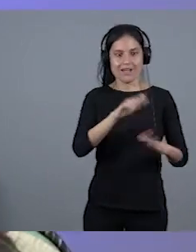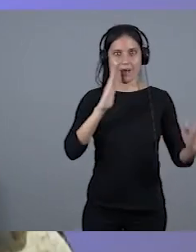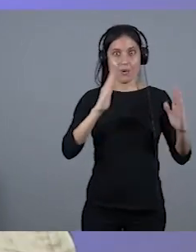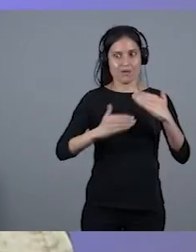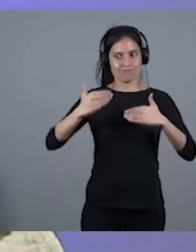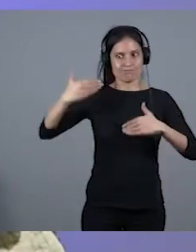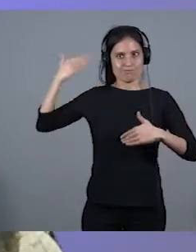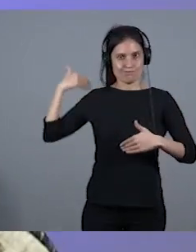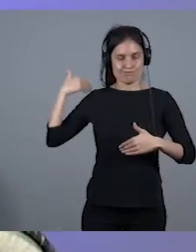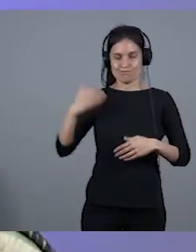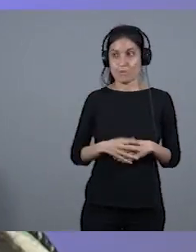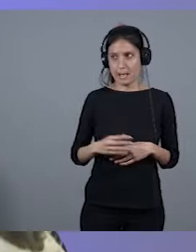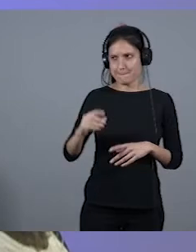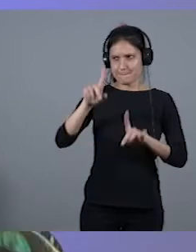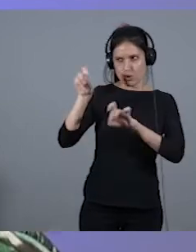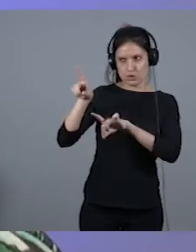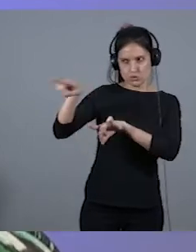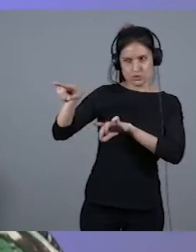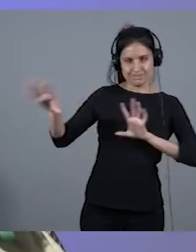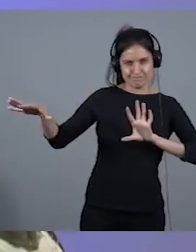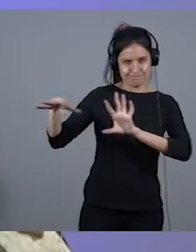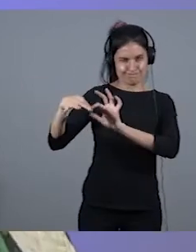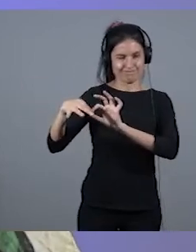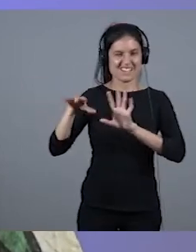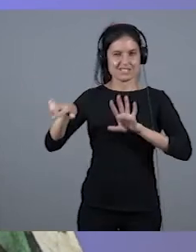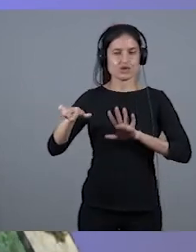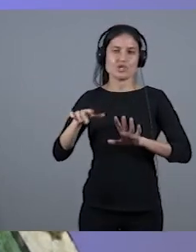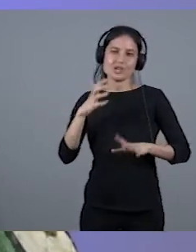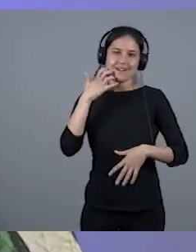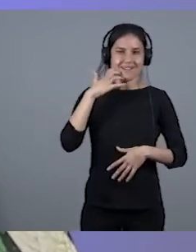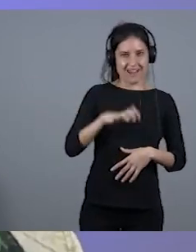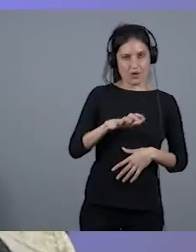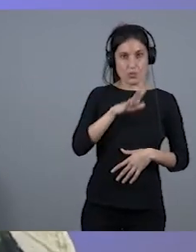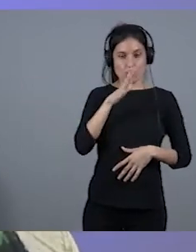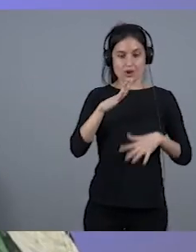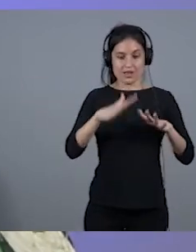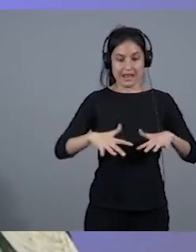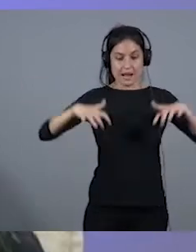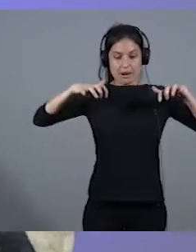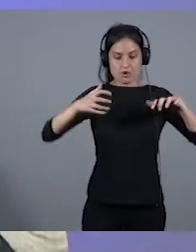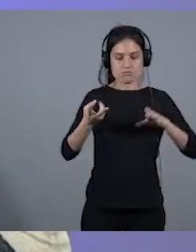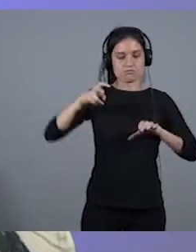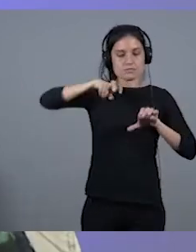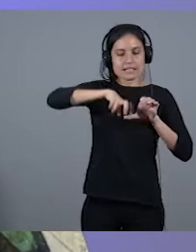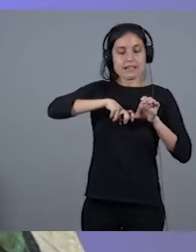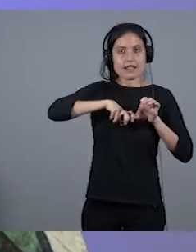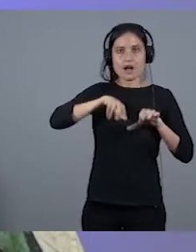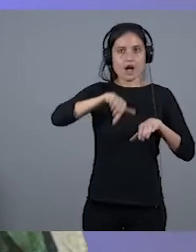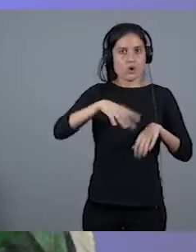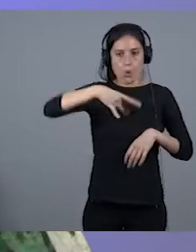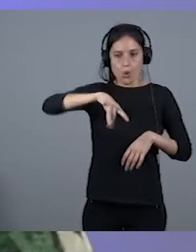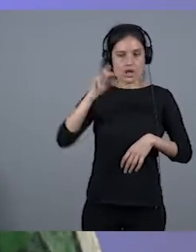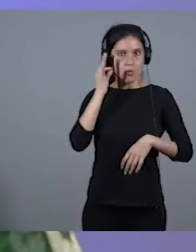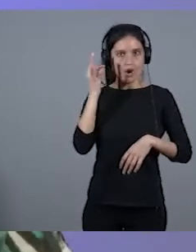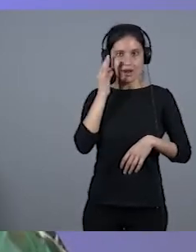en los que a tu pregunta te digo, era raro, porque estabas en el palco y eras tú la única que estaba. El resto eran